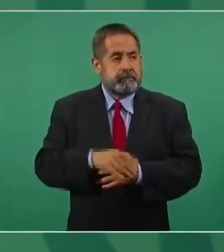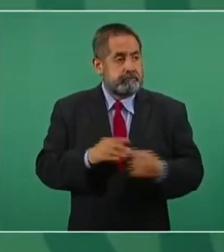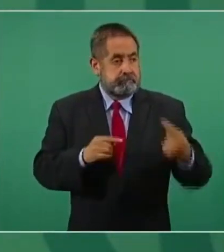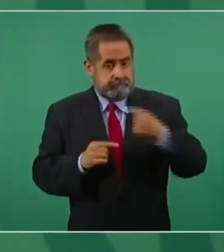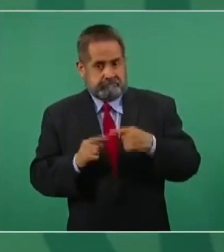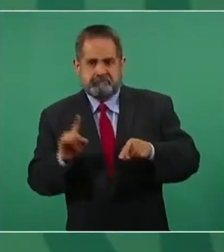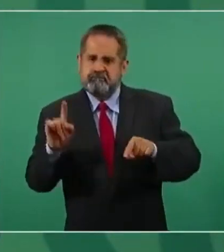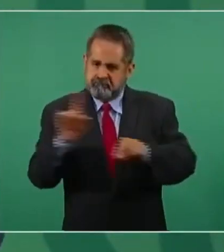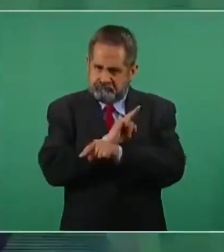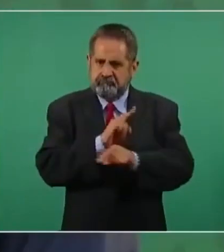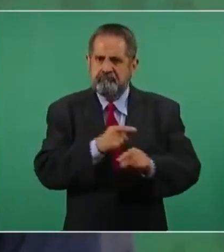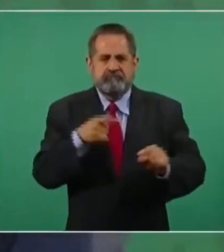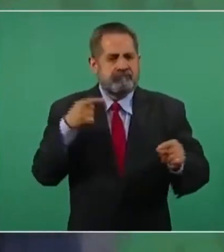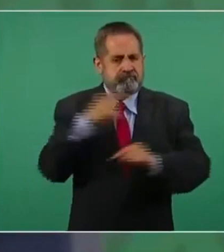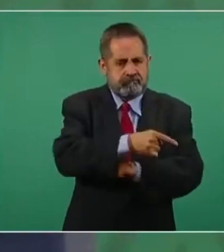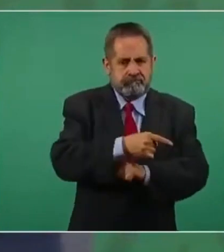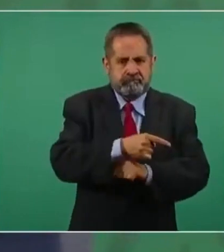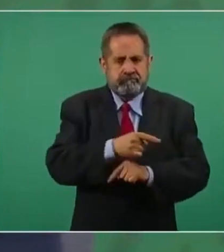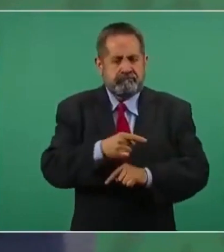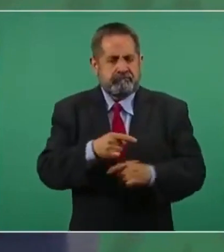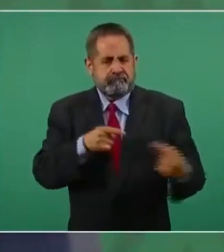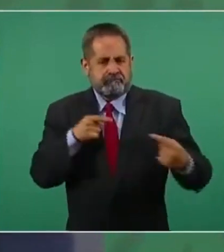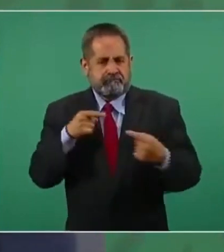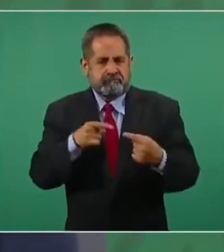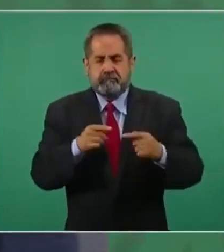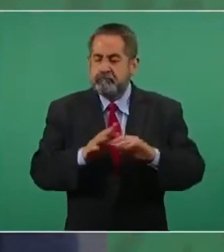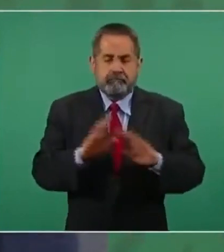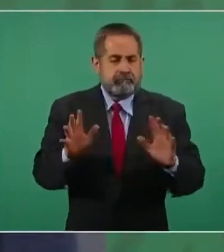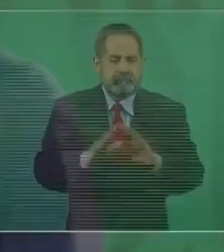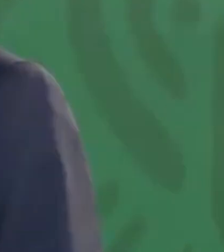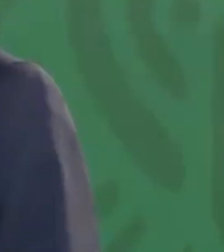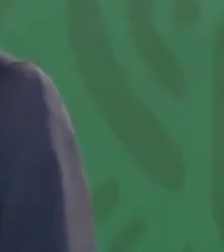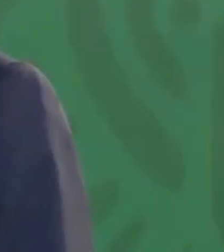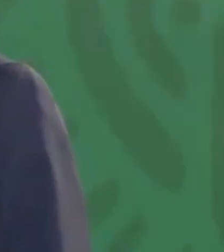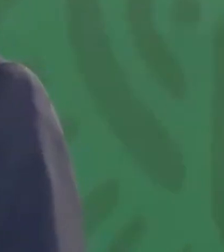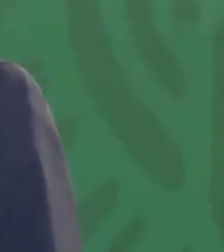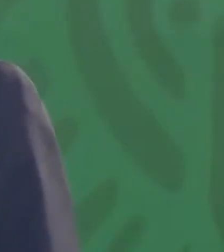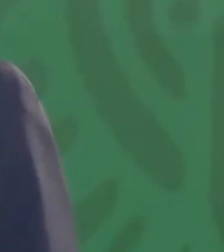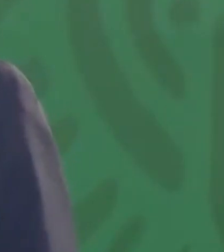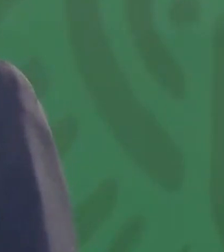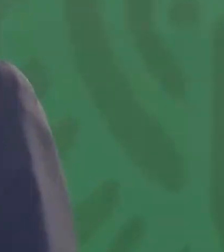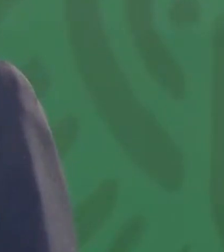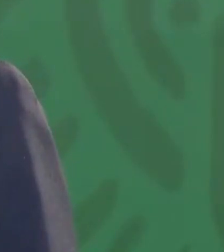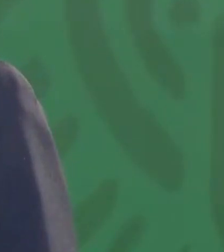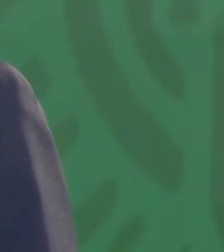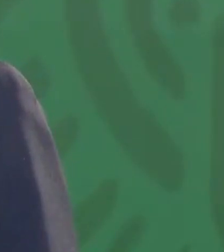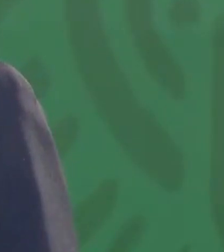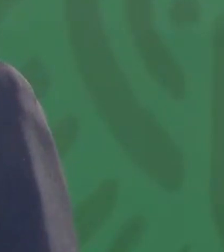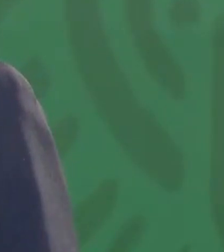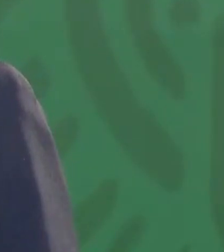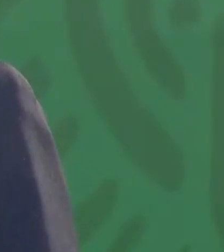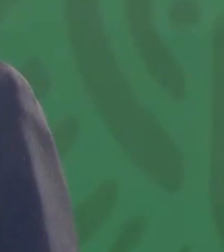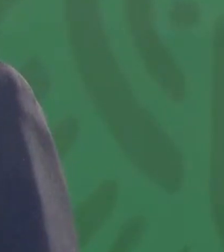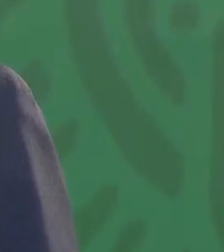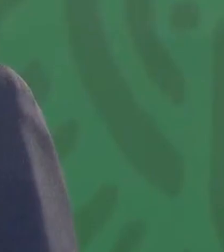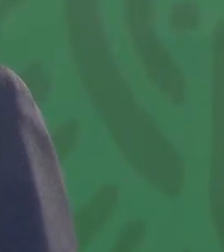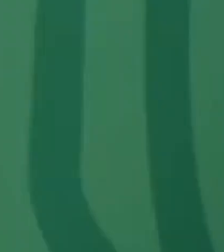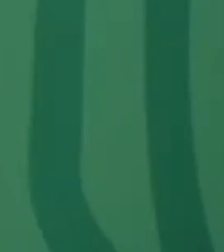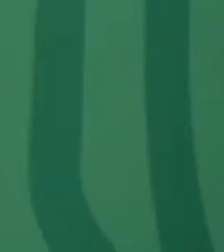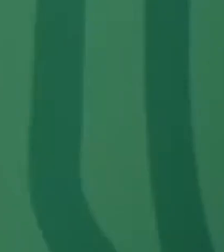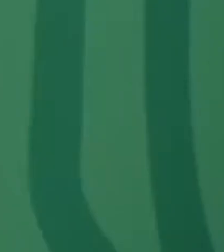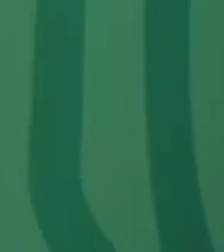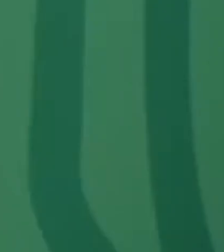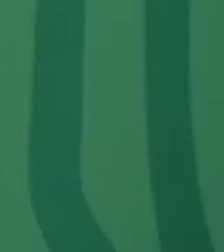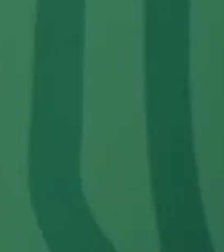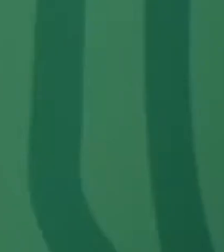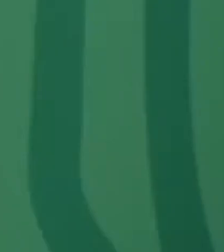y el diente por diente, ya no son las masacres que habían anteriormente. Entonces,